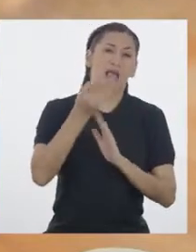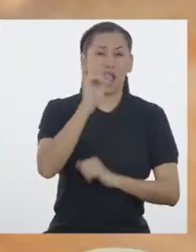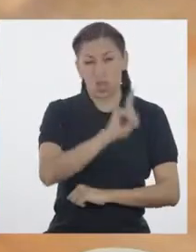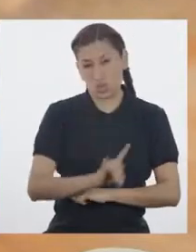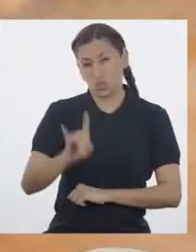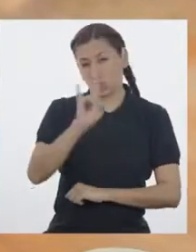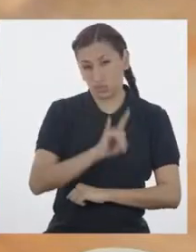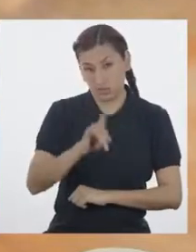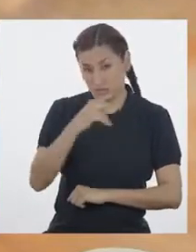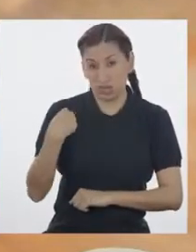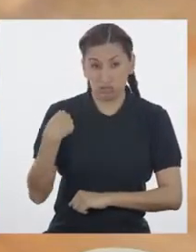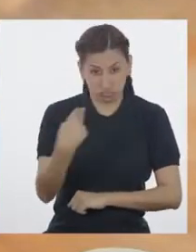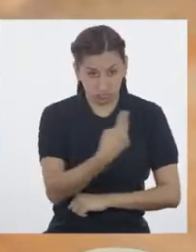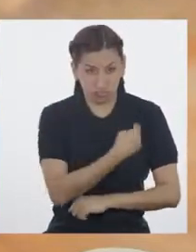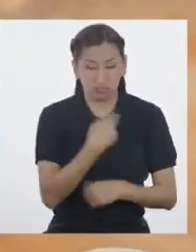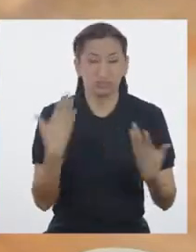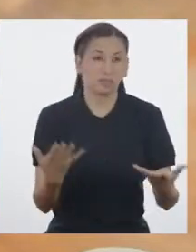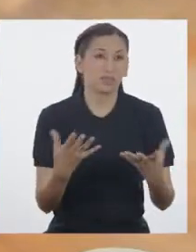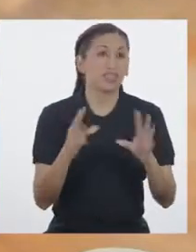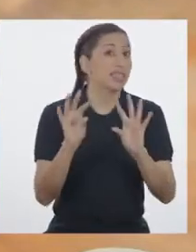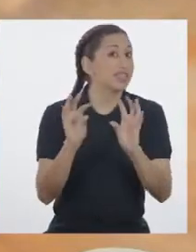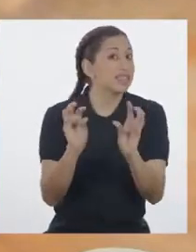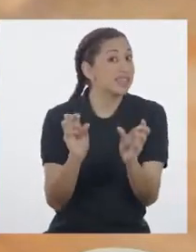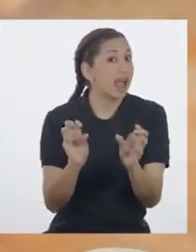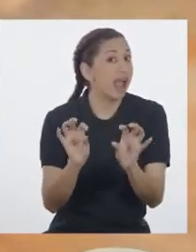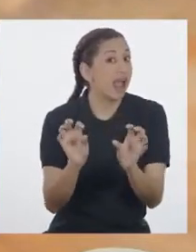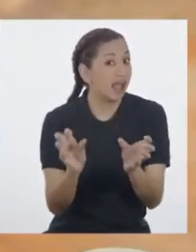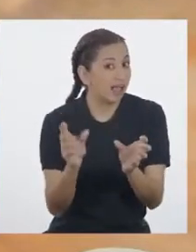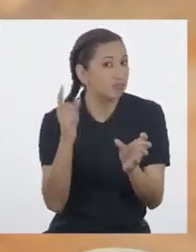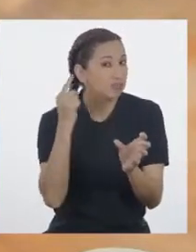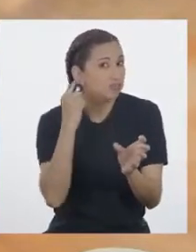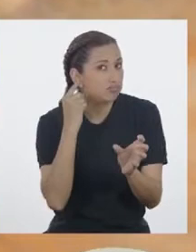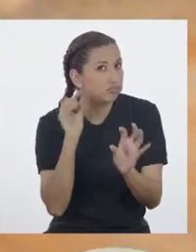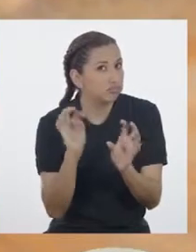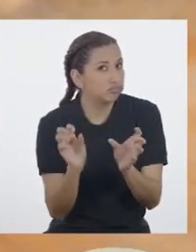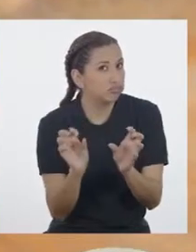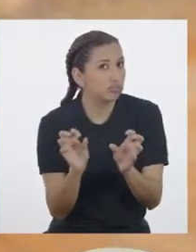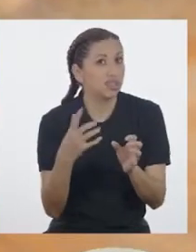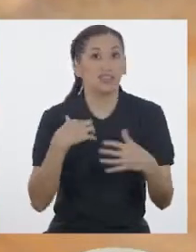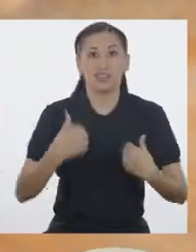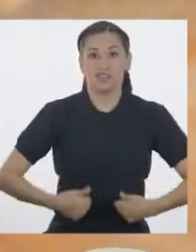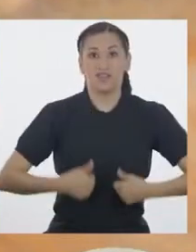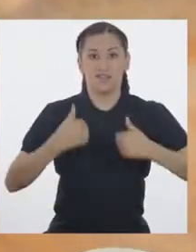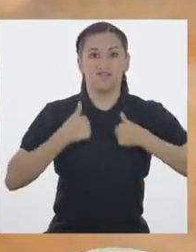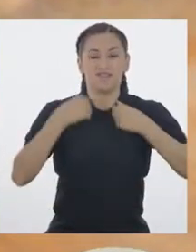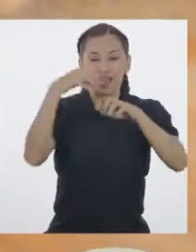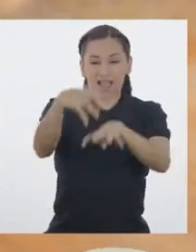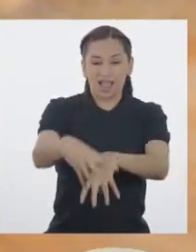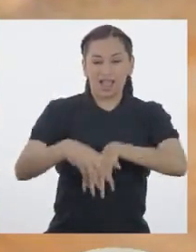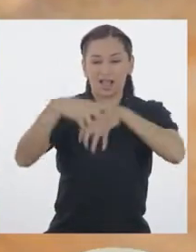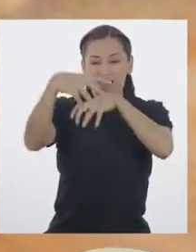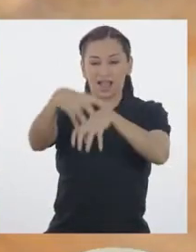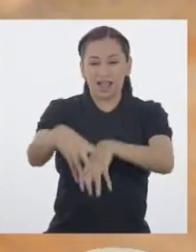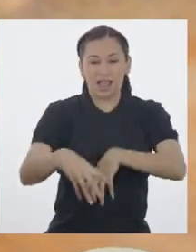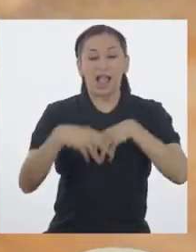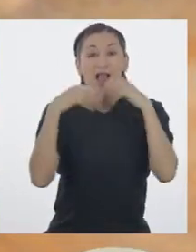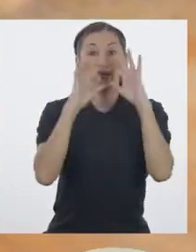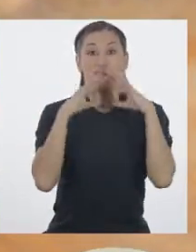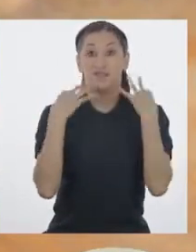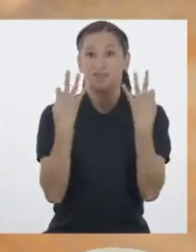más utilizábamos era la radio Vivía en el campo con mi familia